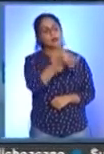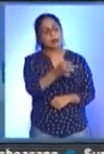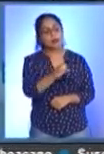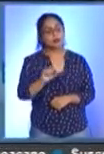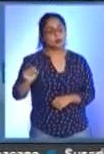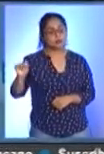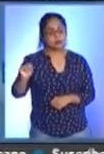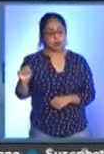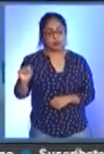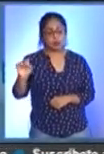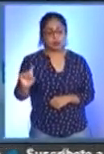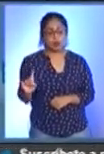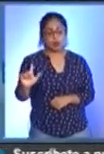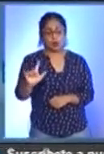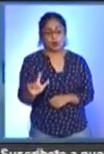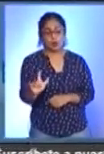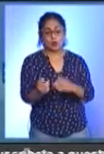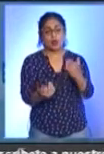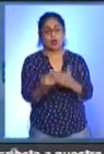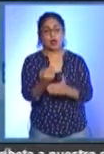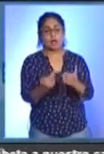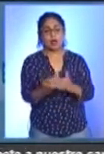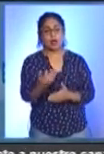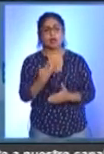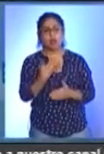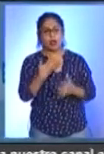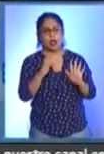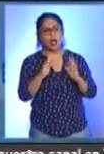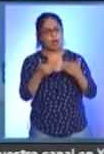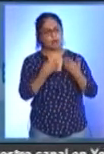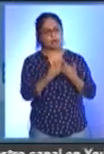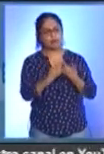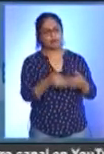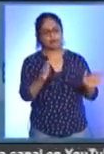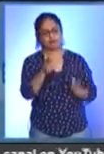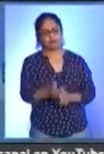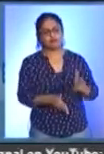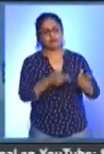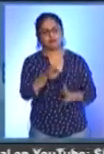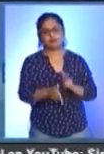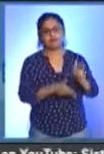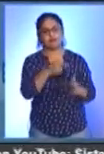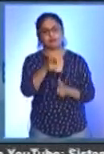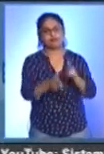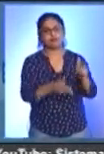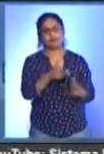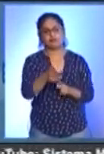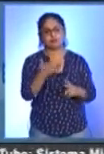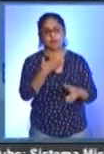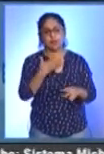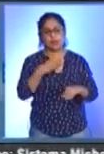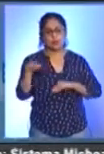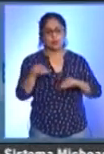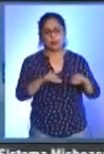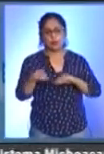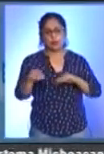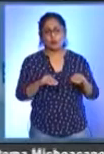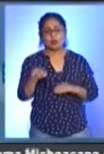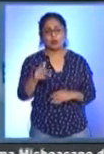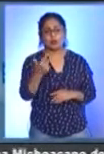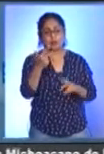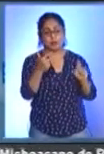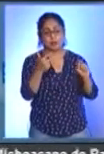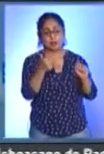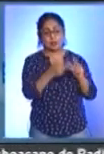hoy lunes por la mañana, se reactivaron la actividad ferroviaria, donde se movieron 13 de los 20